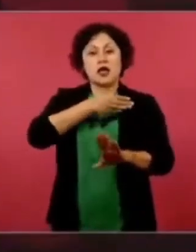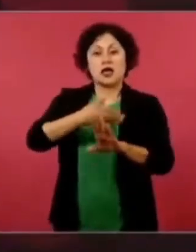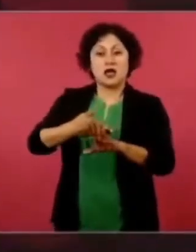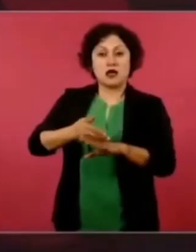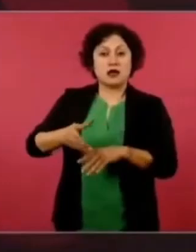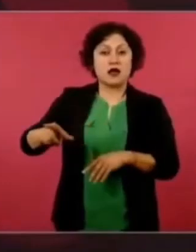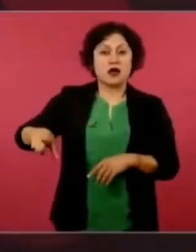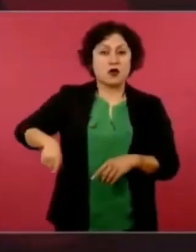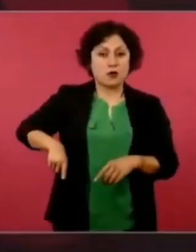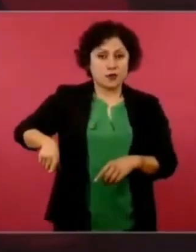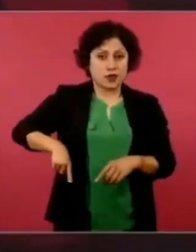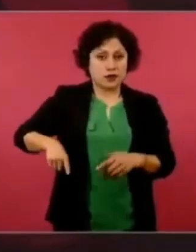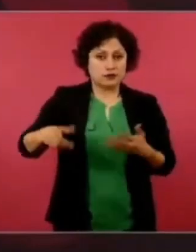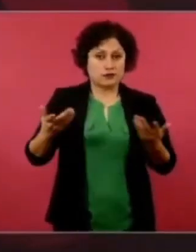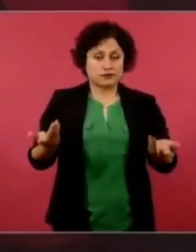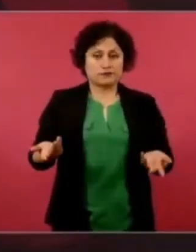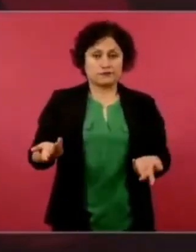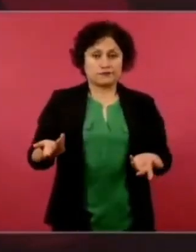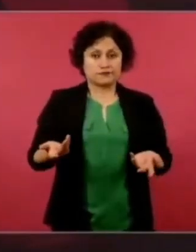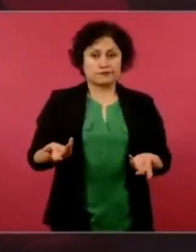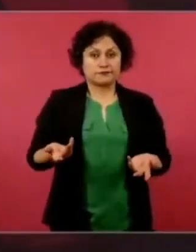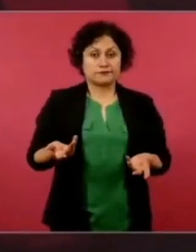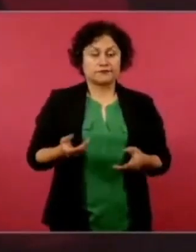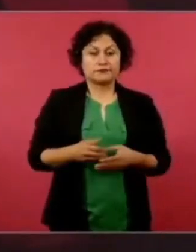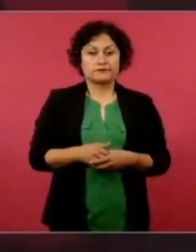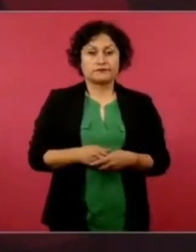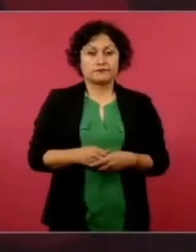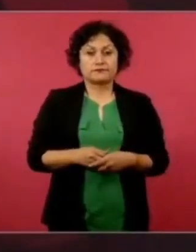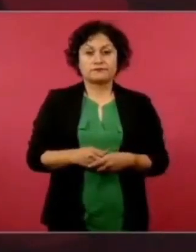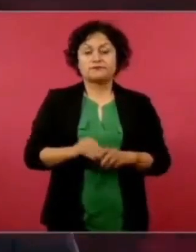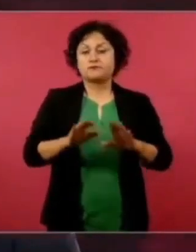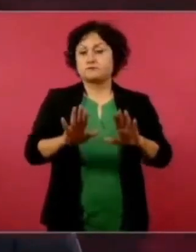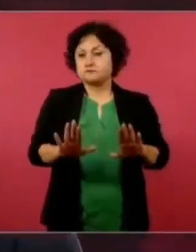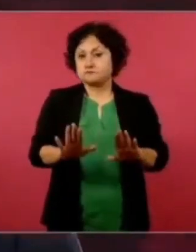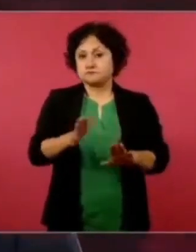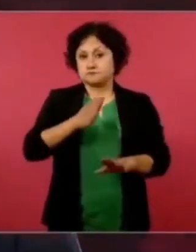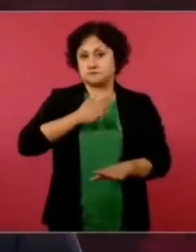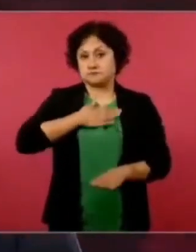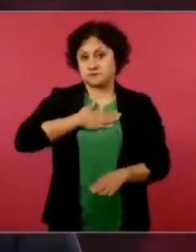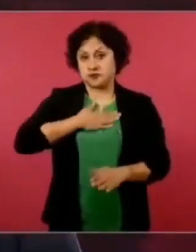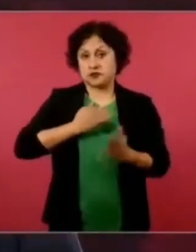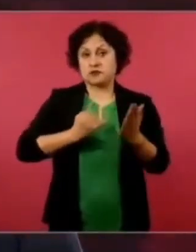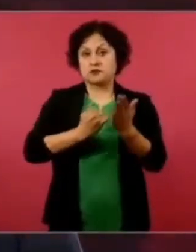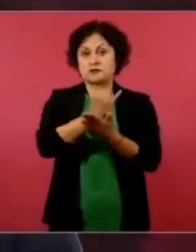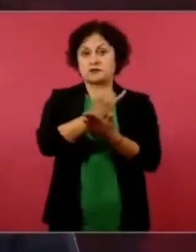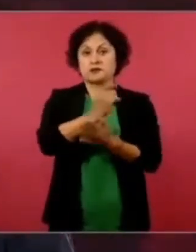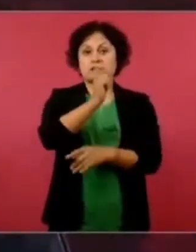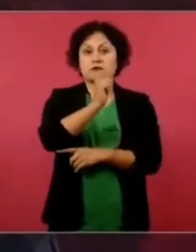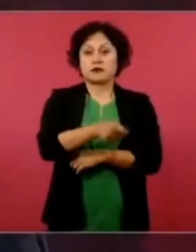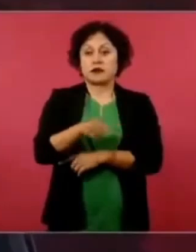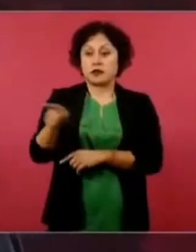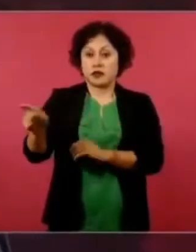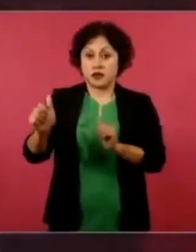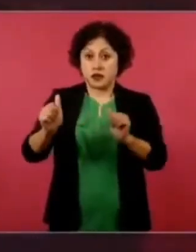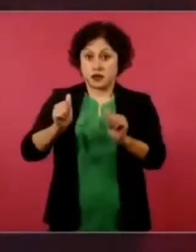y mi instrucción es que no se salga el Ejército.